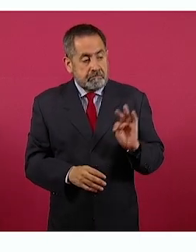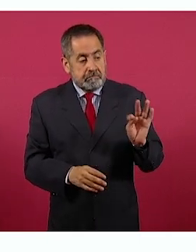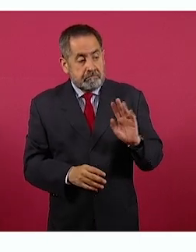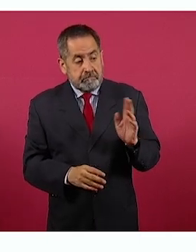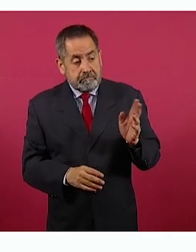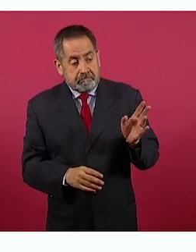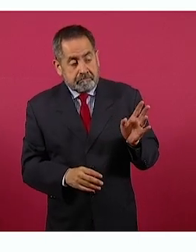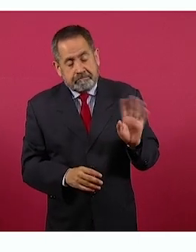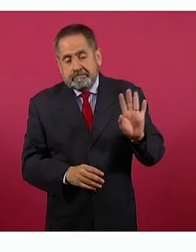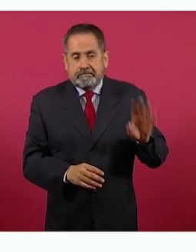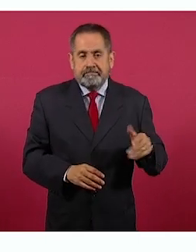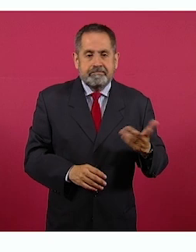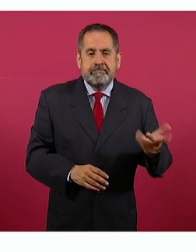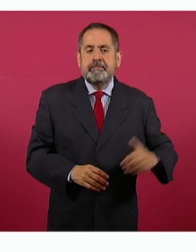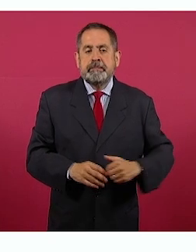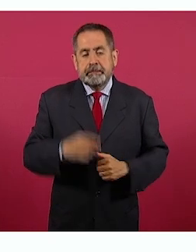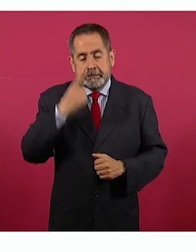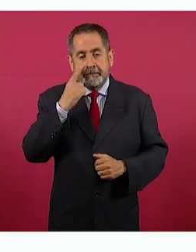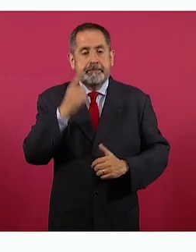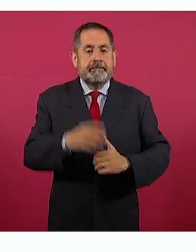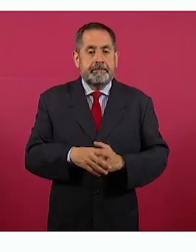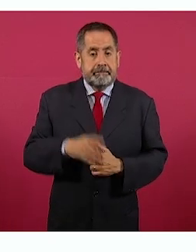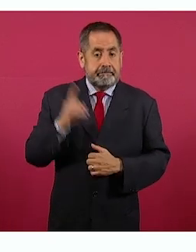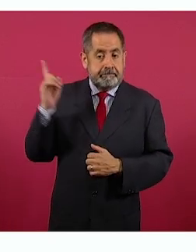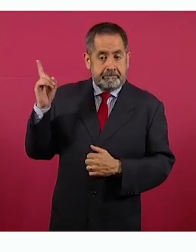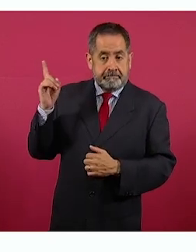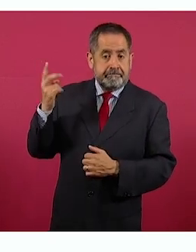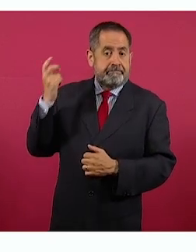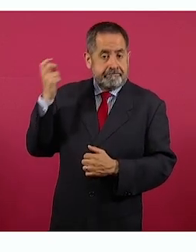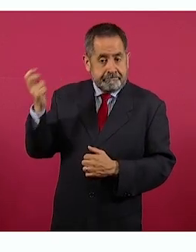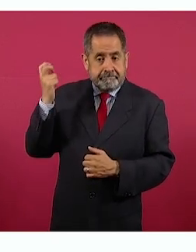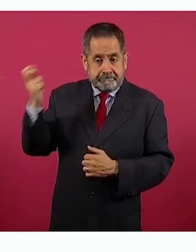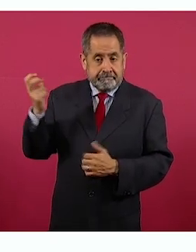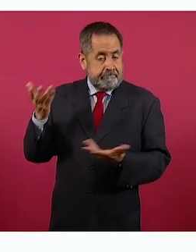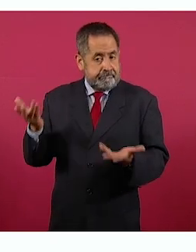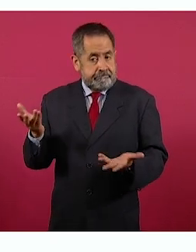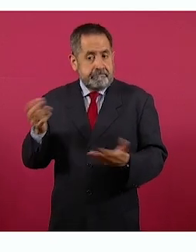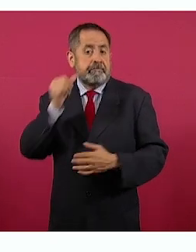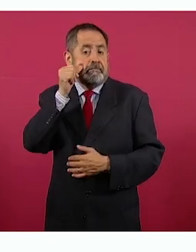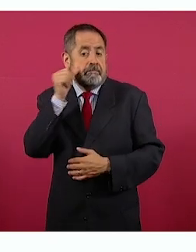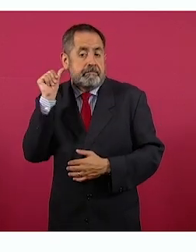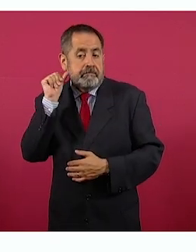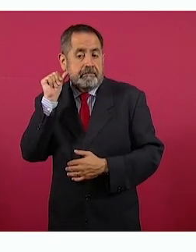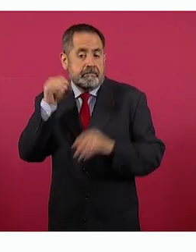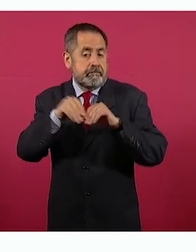miren, así estamos, este es de ayer,